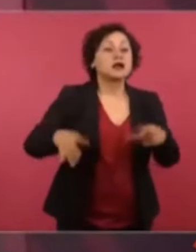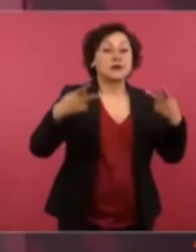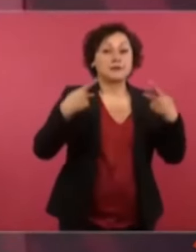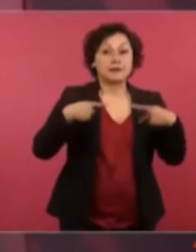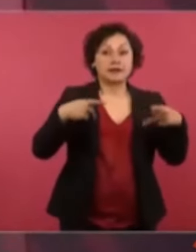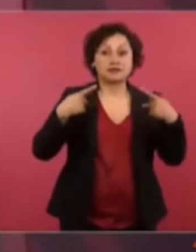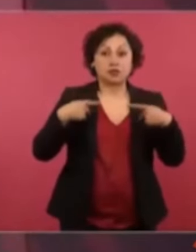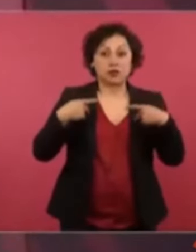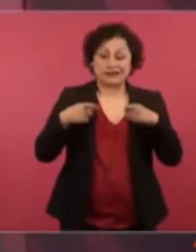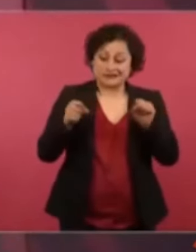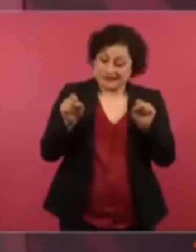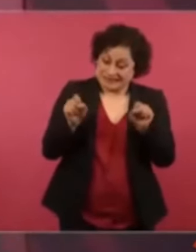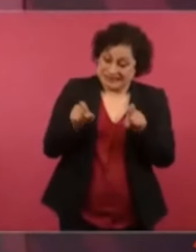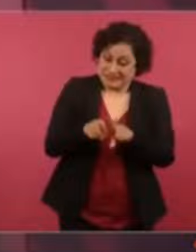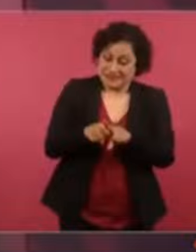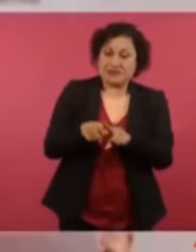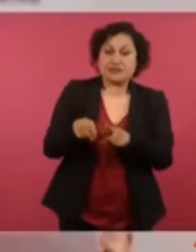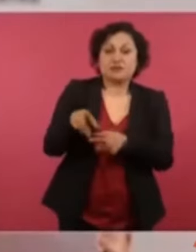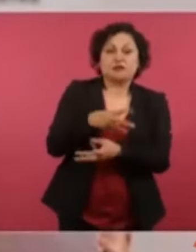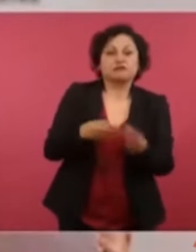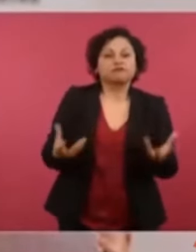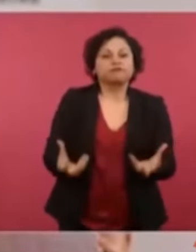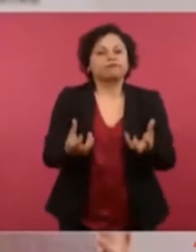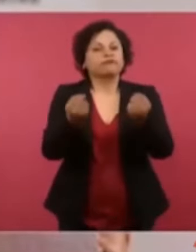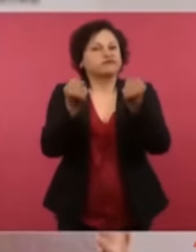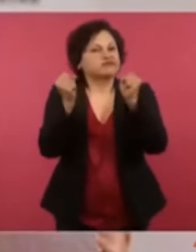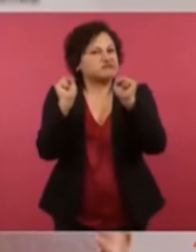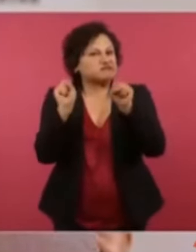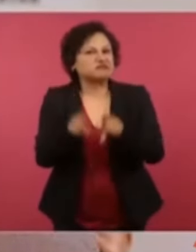he vuelto a ver no